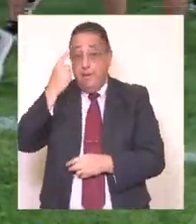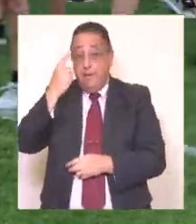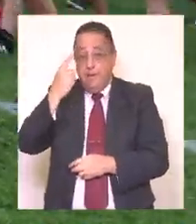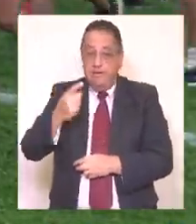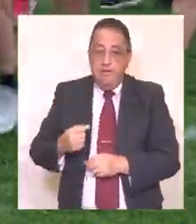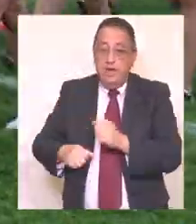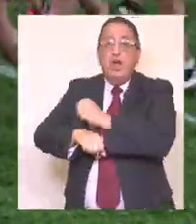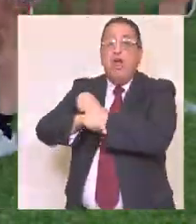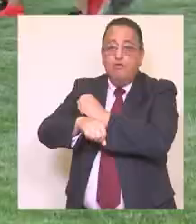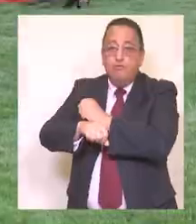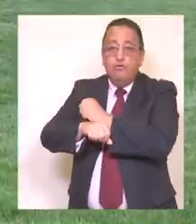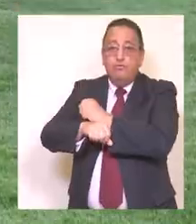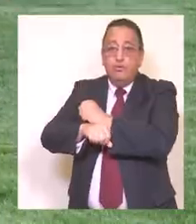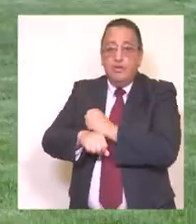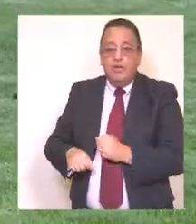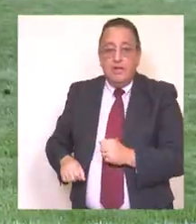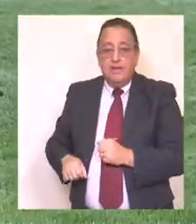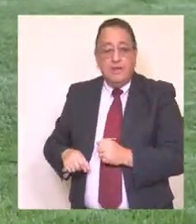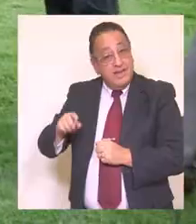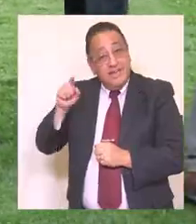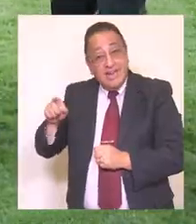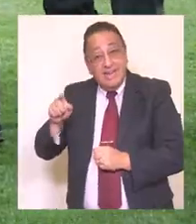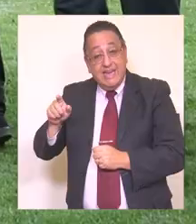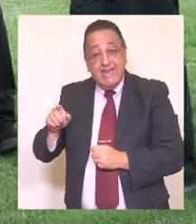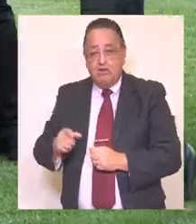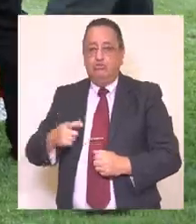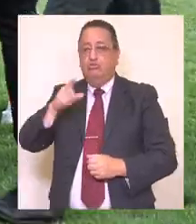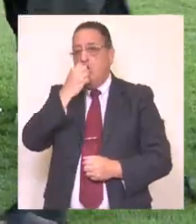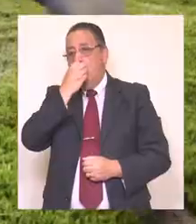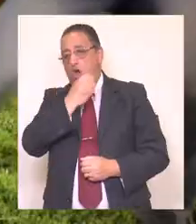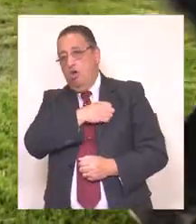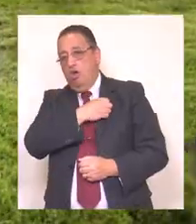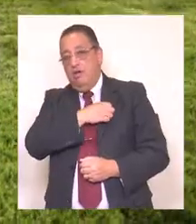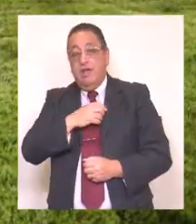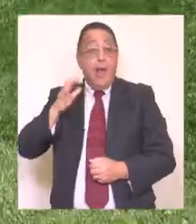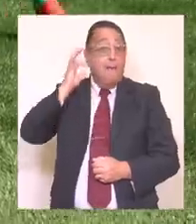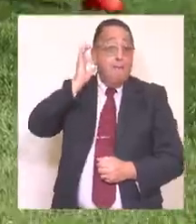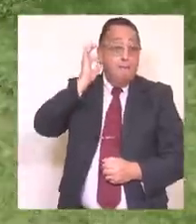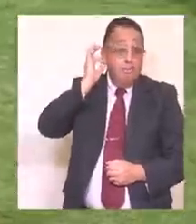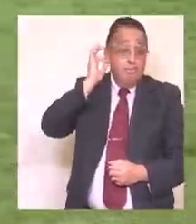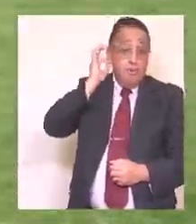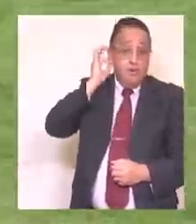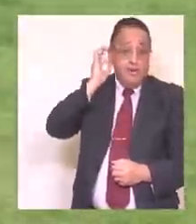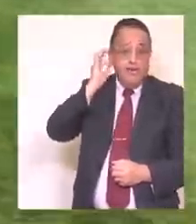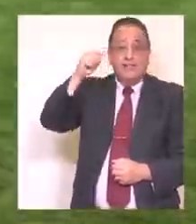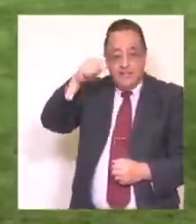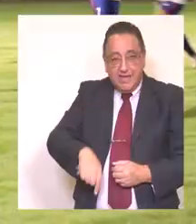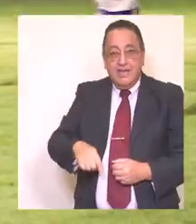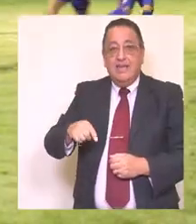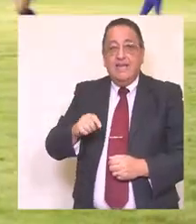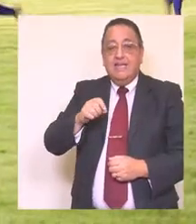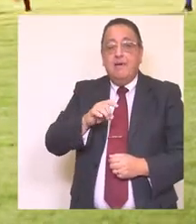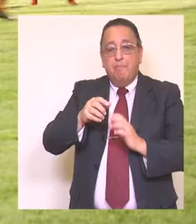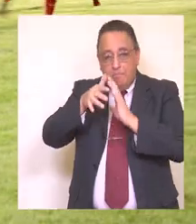de fútbol amateur, en el que feliz y orgullosamente nuestras mujeres de nuestra selección